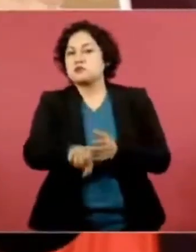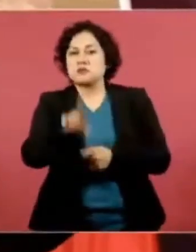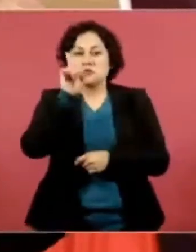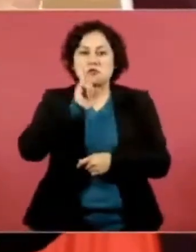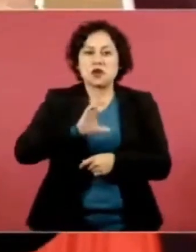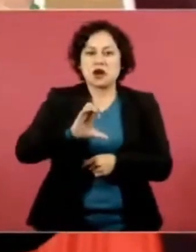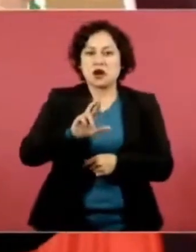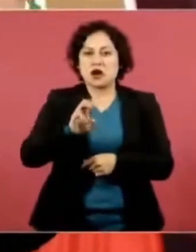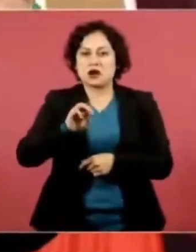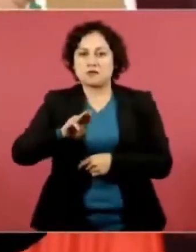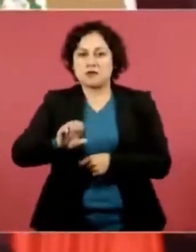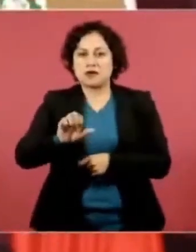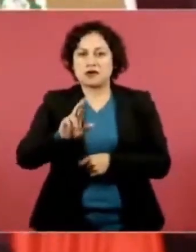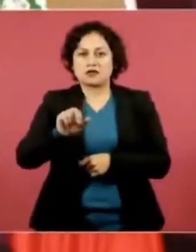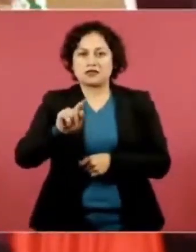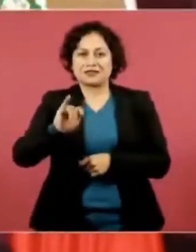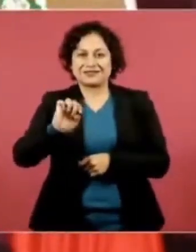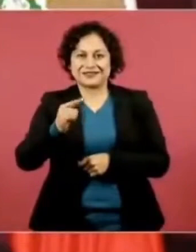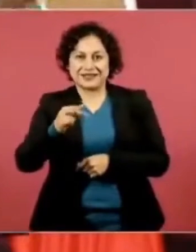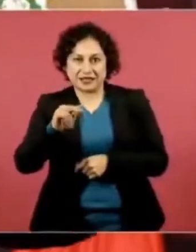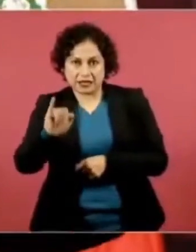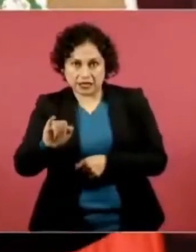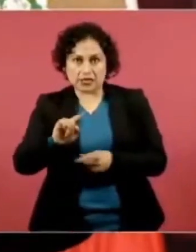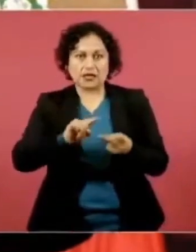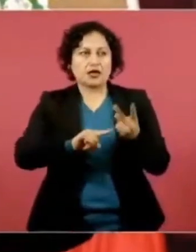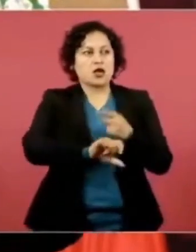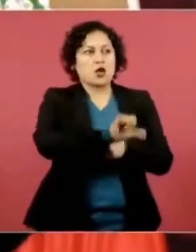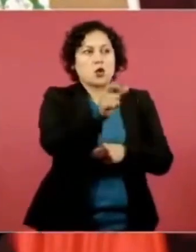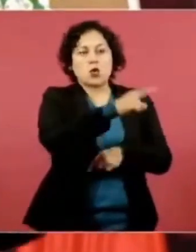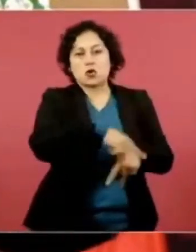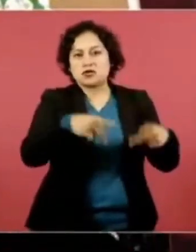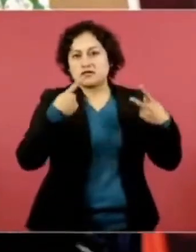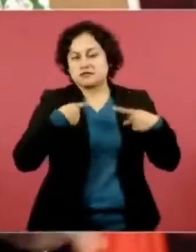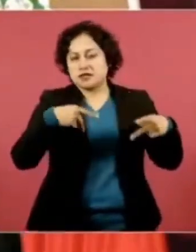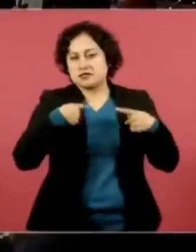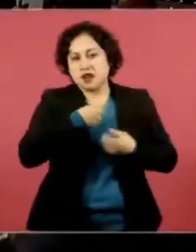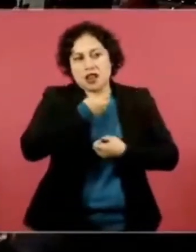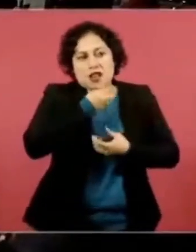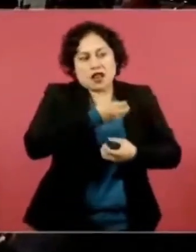de todo el bloque de derecha, en ese sentido.